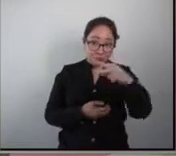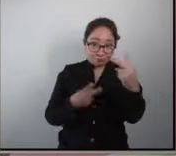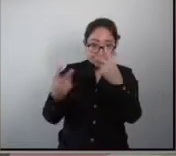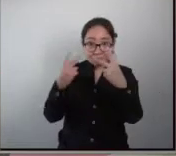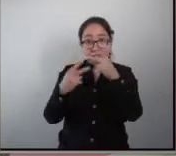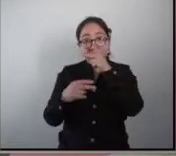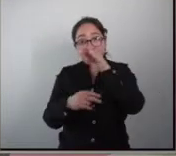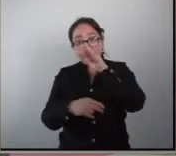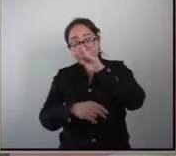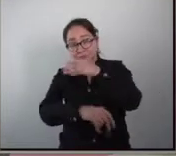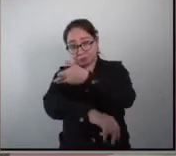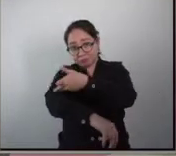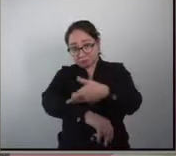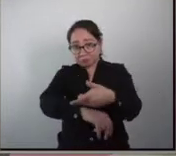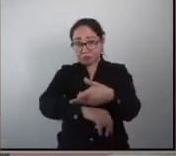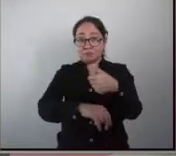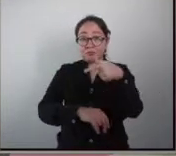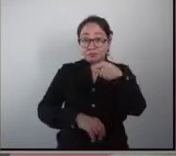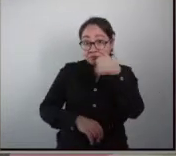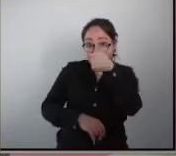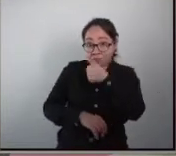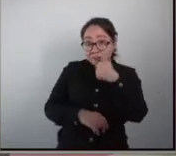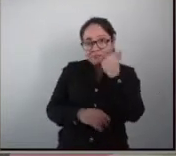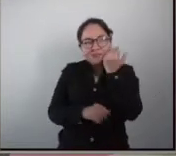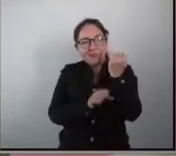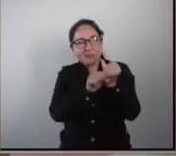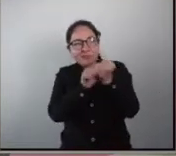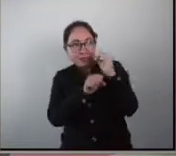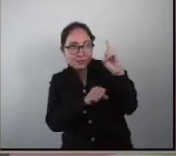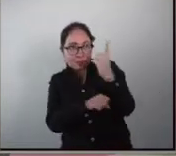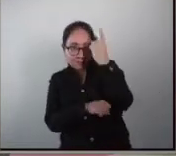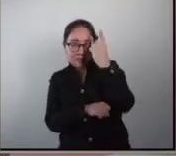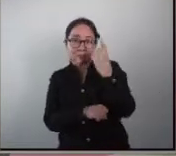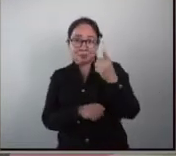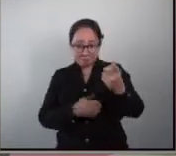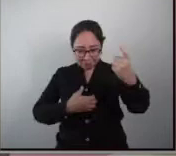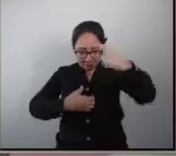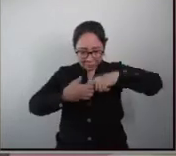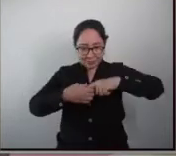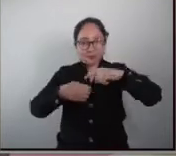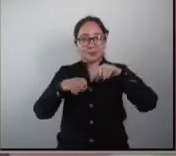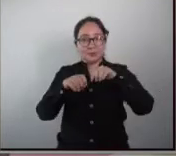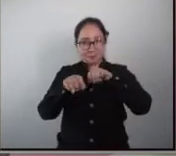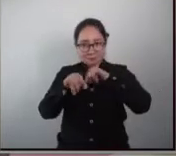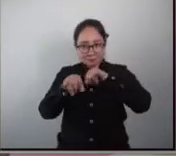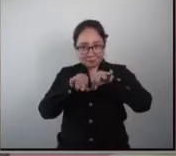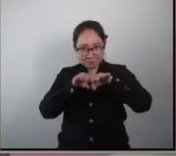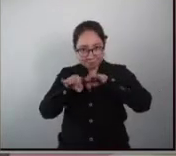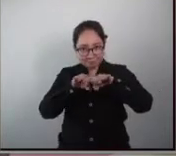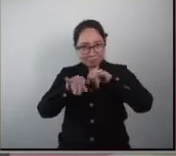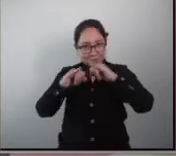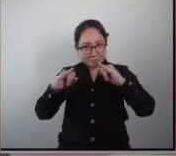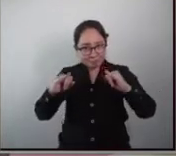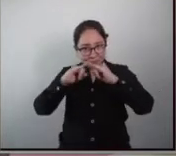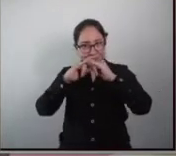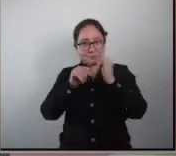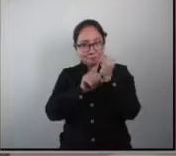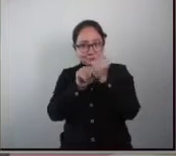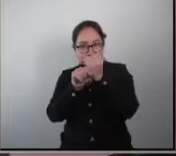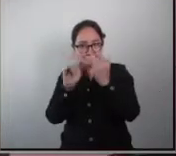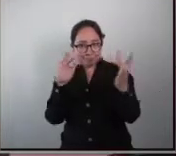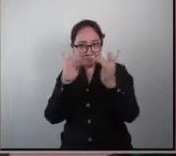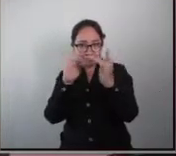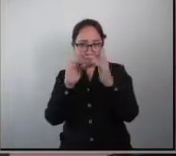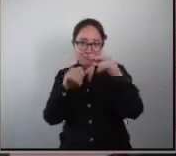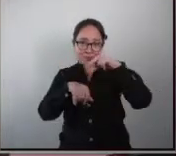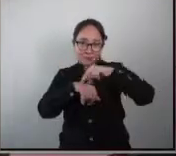estudiante y quisieras estudiar el doctorado si quisieras formar parte de esta investigación contacte al doctor Jorge Manso